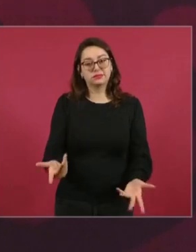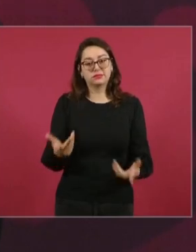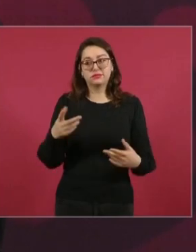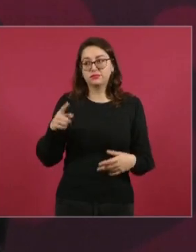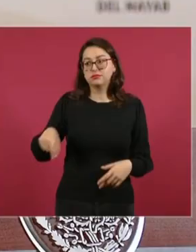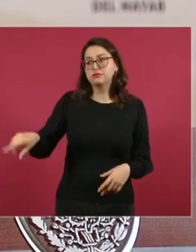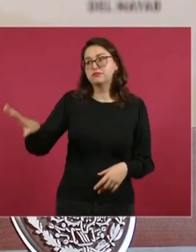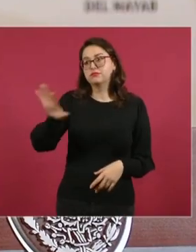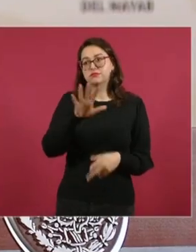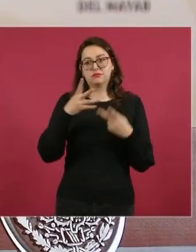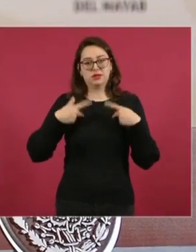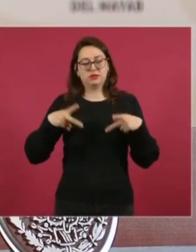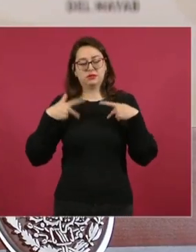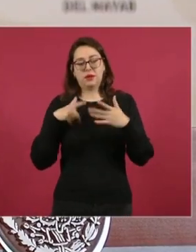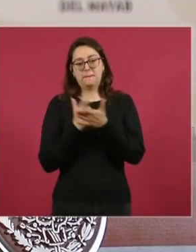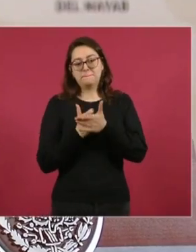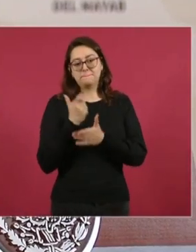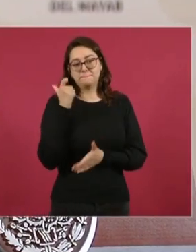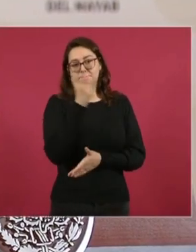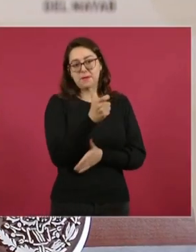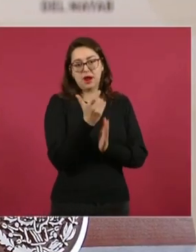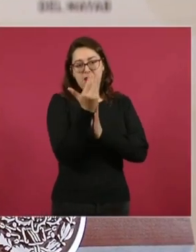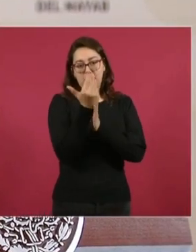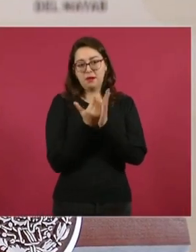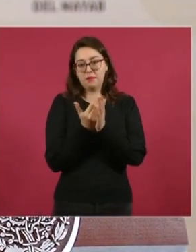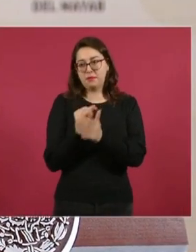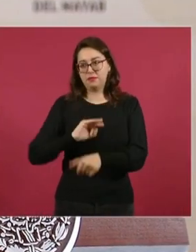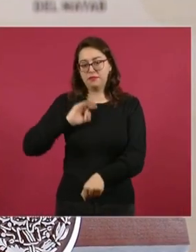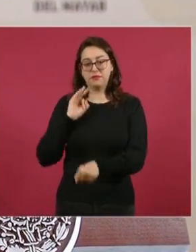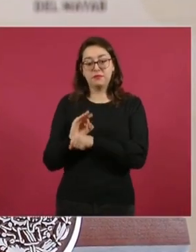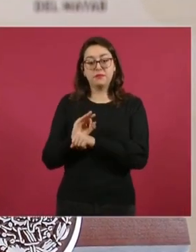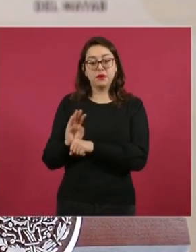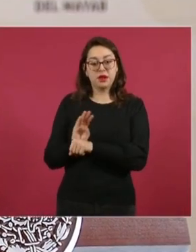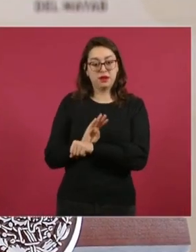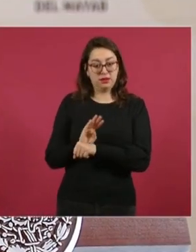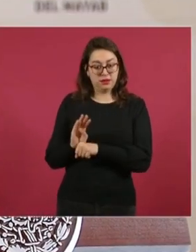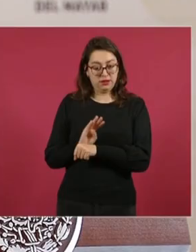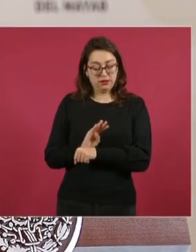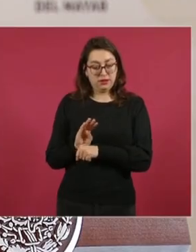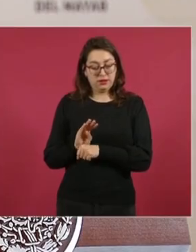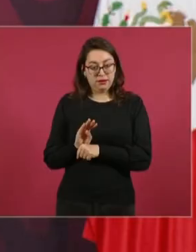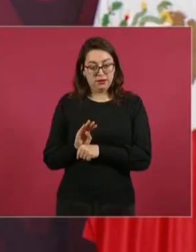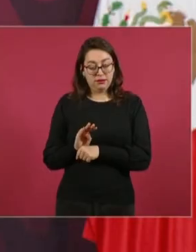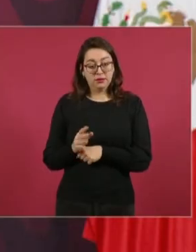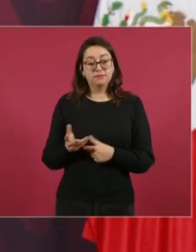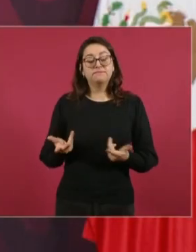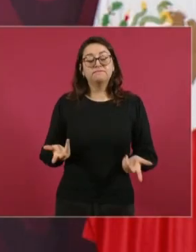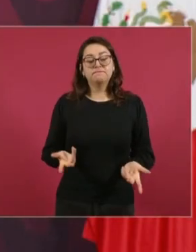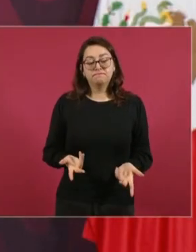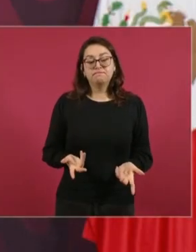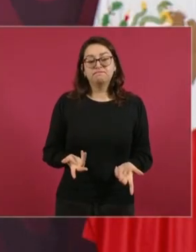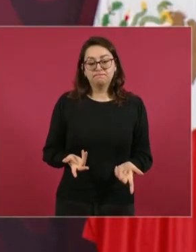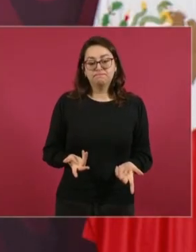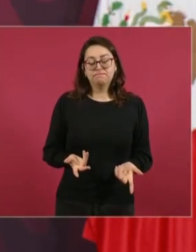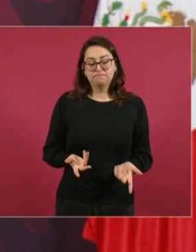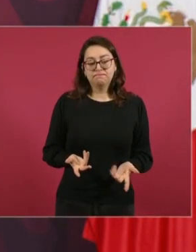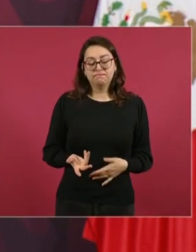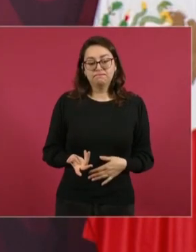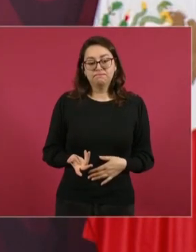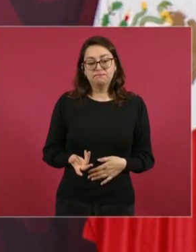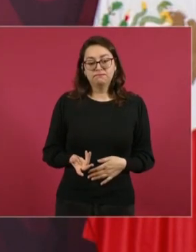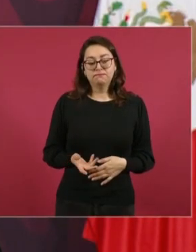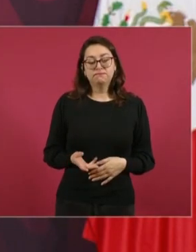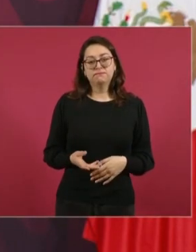cobren tanto por los vuelos. Porque hay la